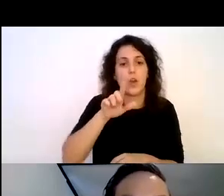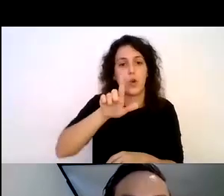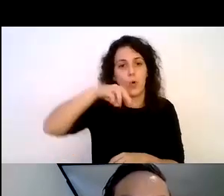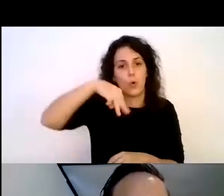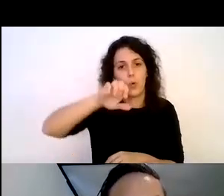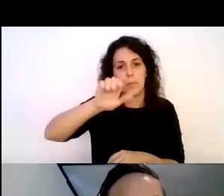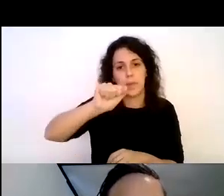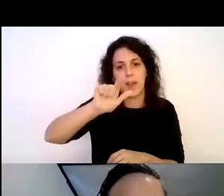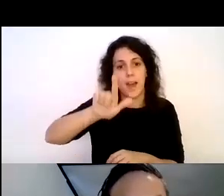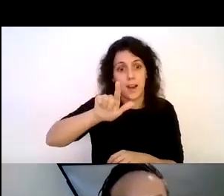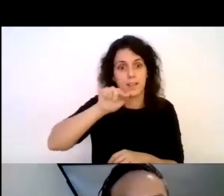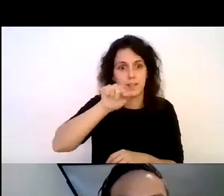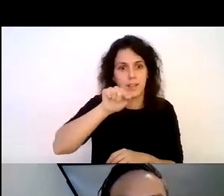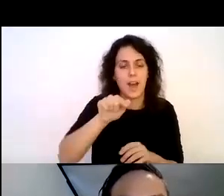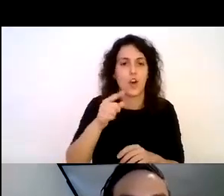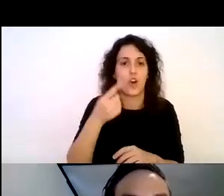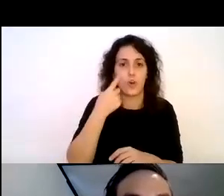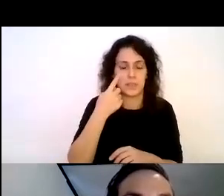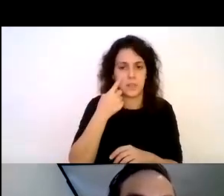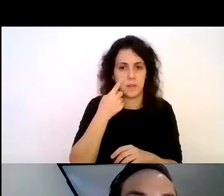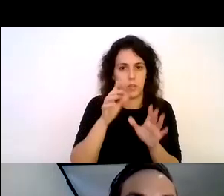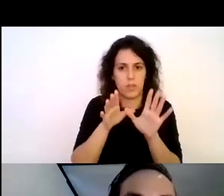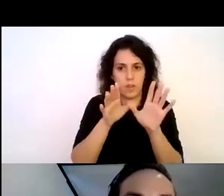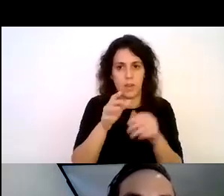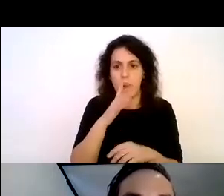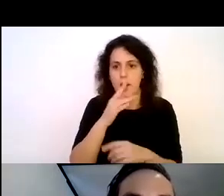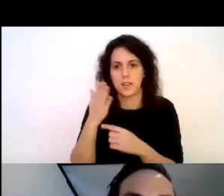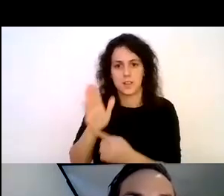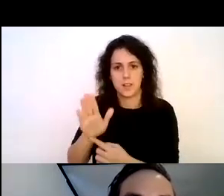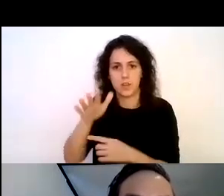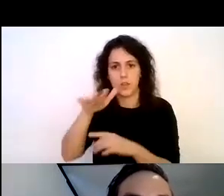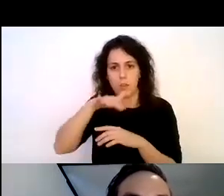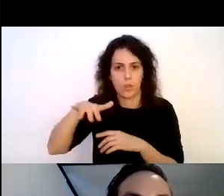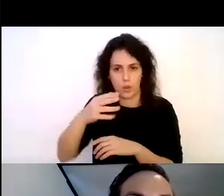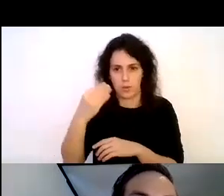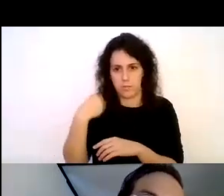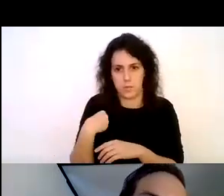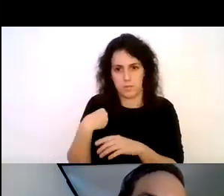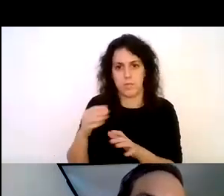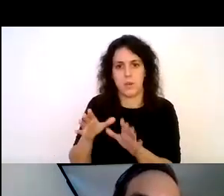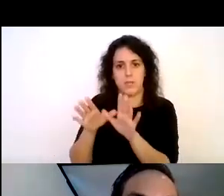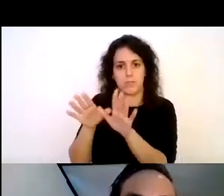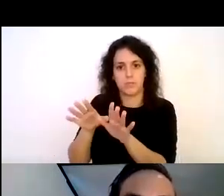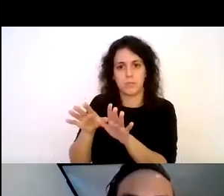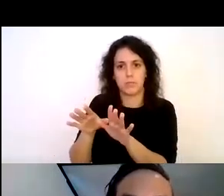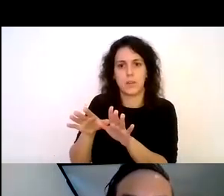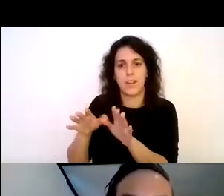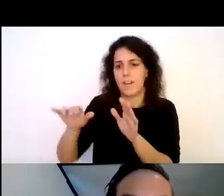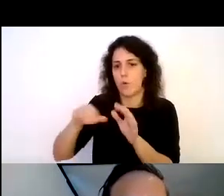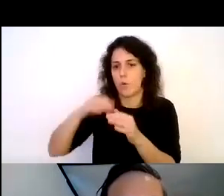actividad de observación de aves así que aquí les muestro cómo estábamos en el ambiente mismo de un humedal que está frente a la cola